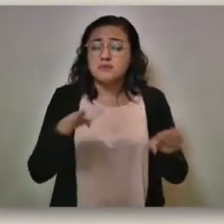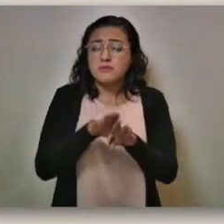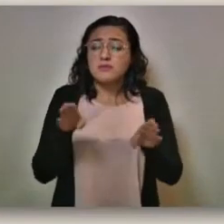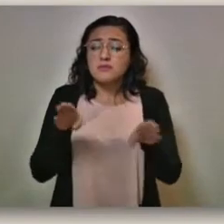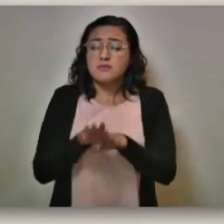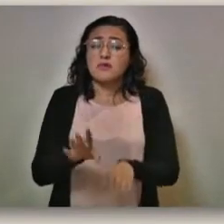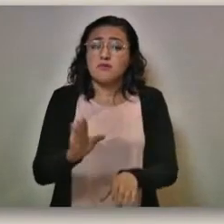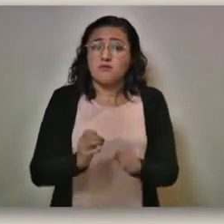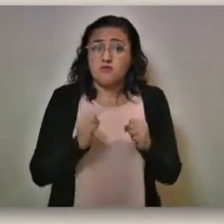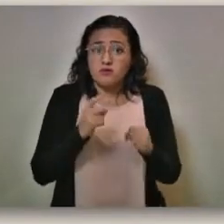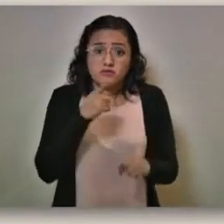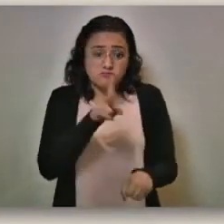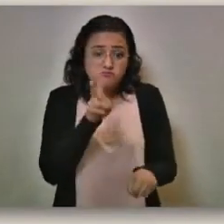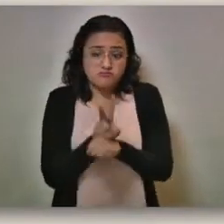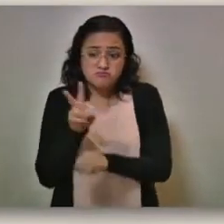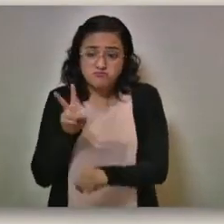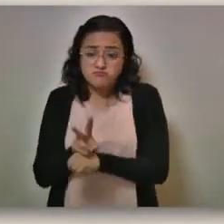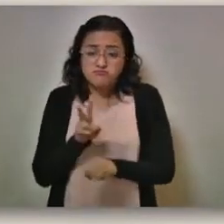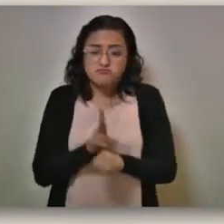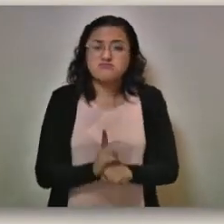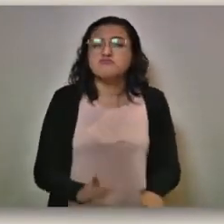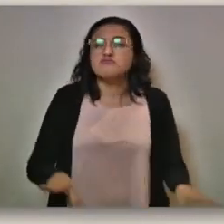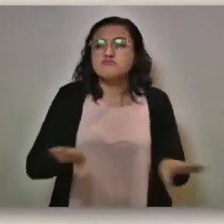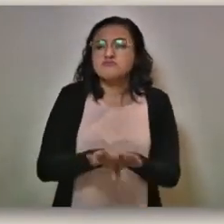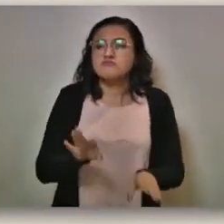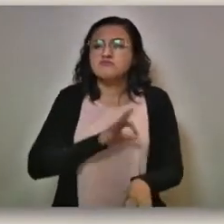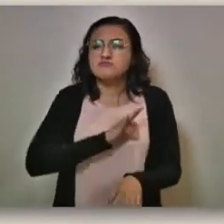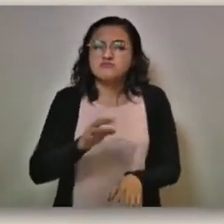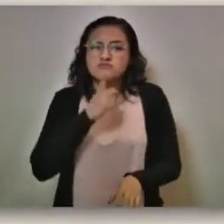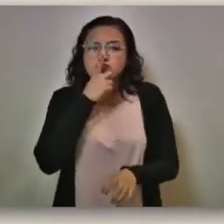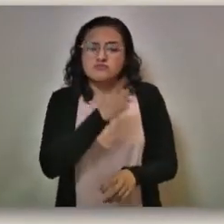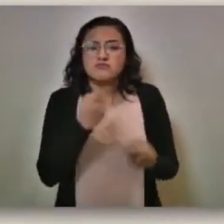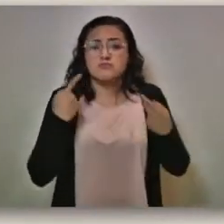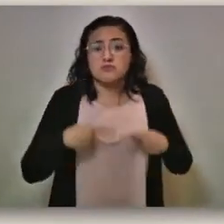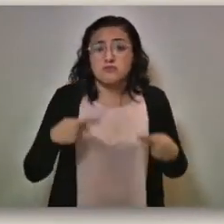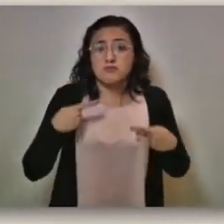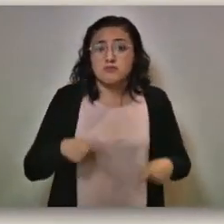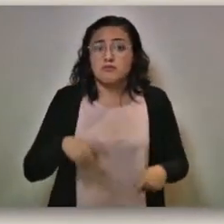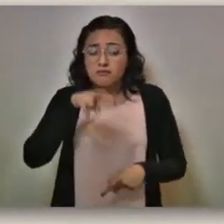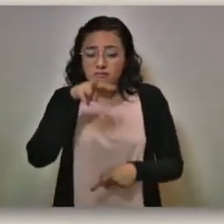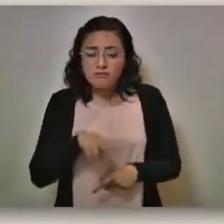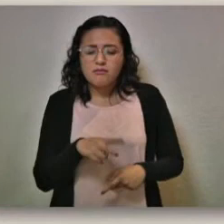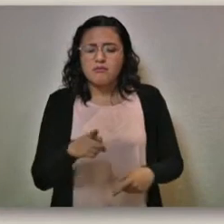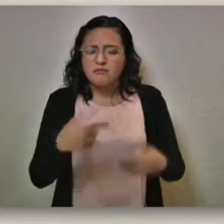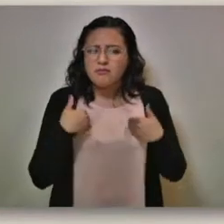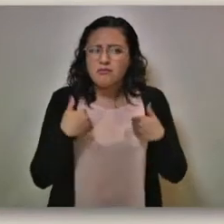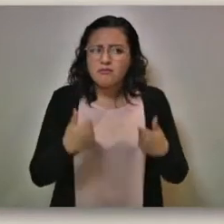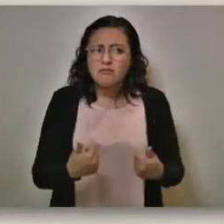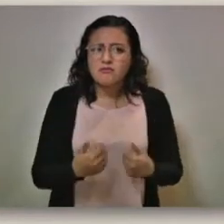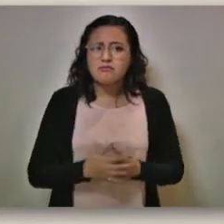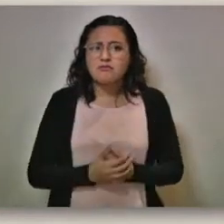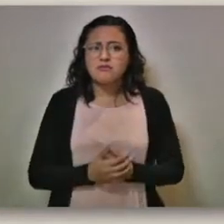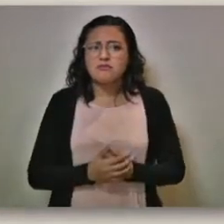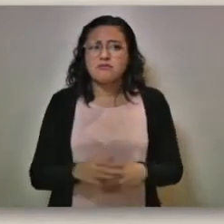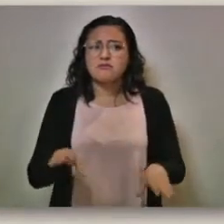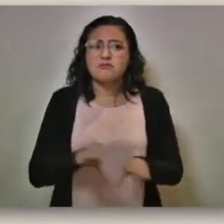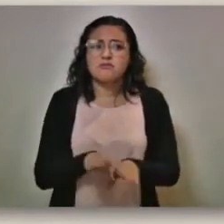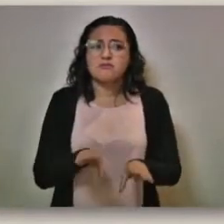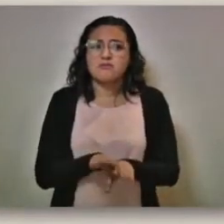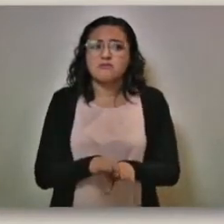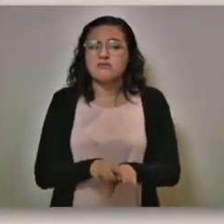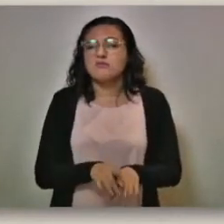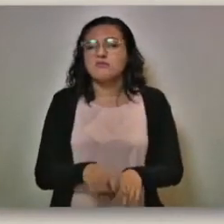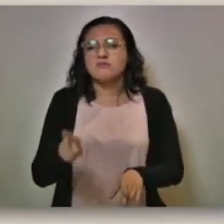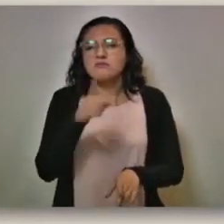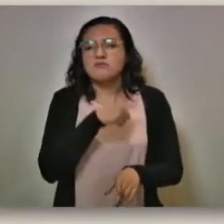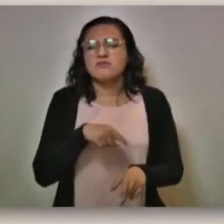intensificarán estos operativos? ¿Cómo poder incentivar que la gente, pues, de verdad entienda el grado en el que nos encontramos